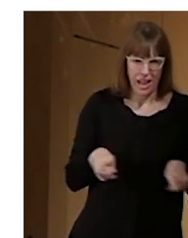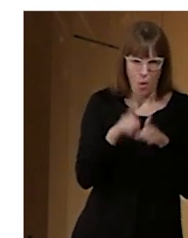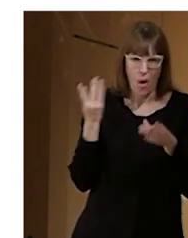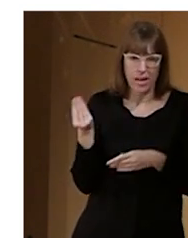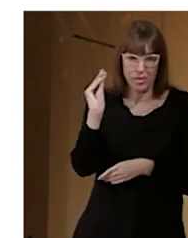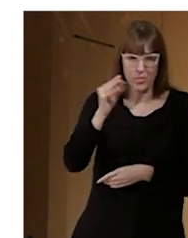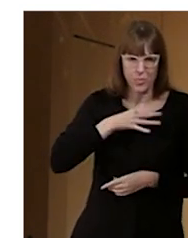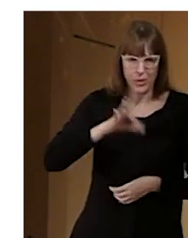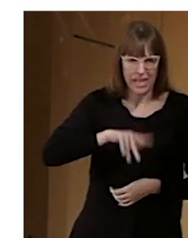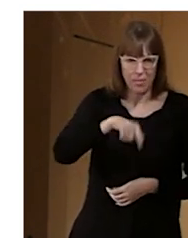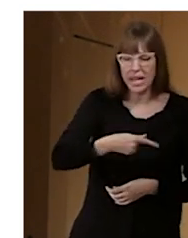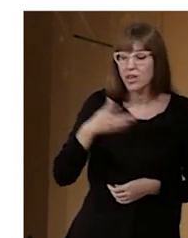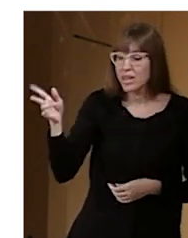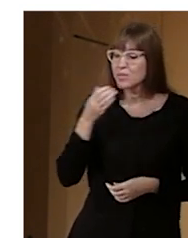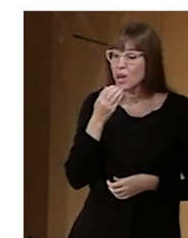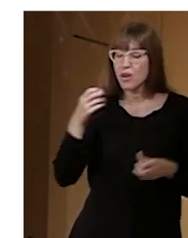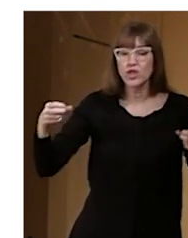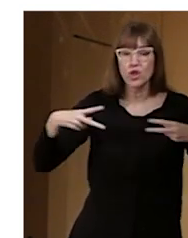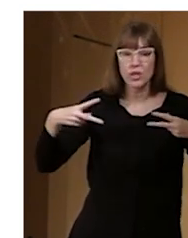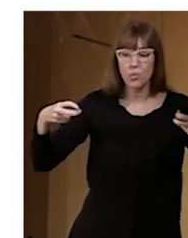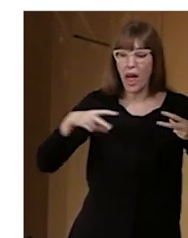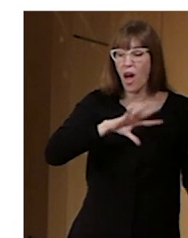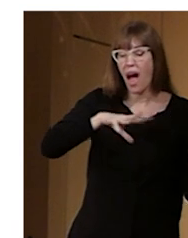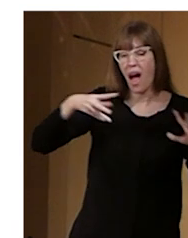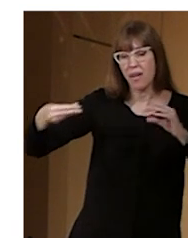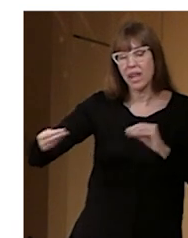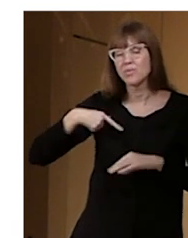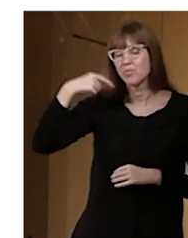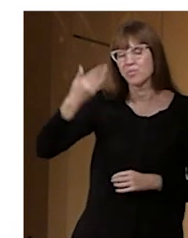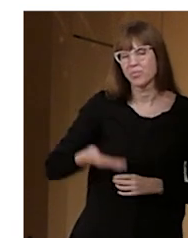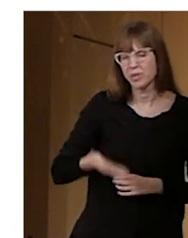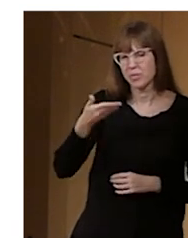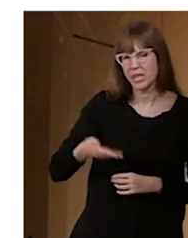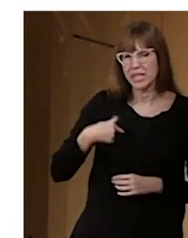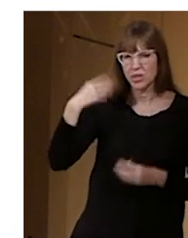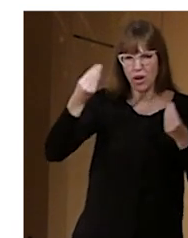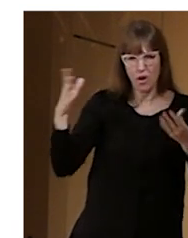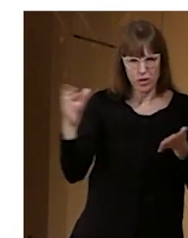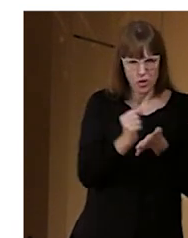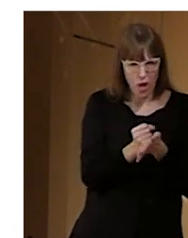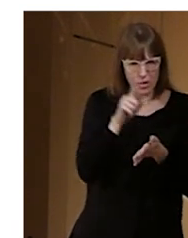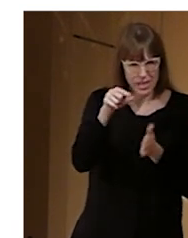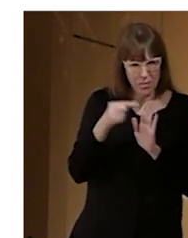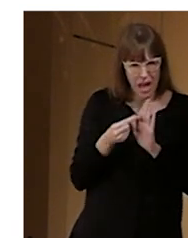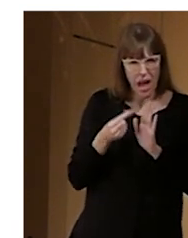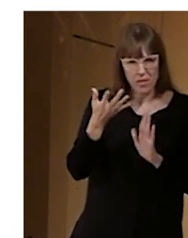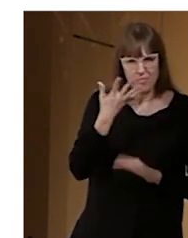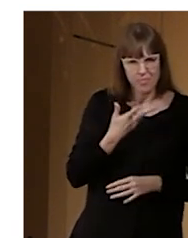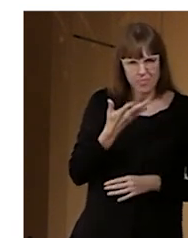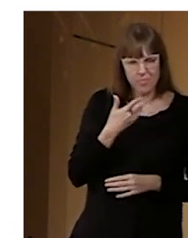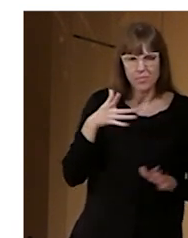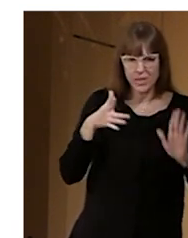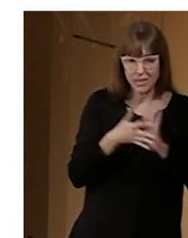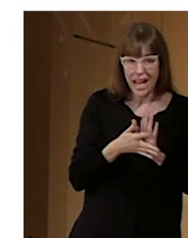Aquí es muy importante que, bueno, yo creo que ya todas estamos familiarizadas con esta medida. El subtitulado adaptado no solo transcribe los